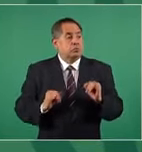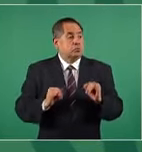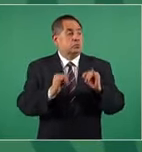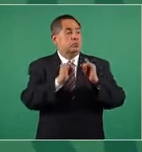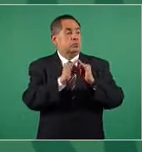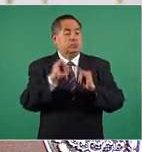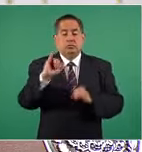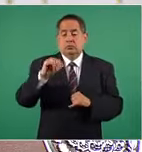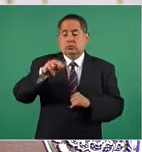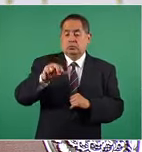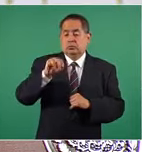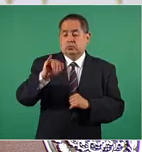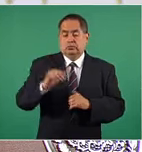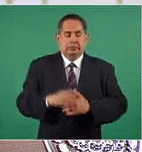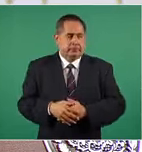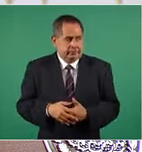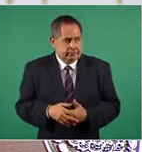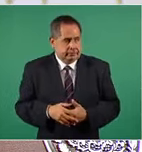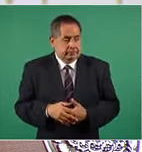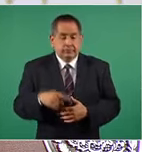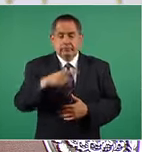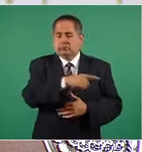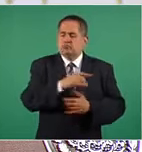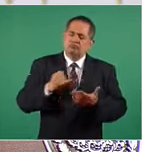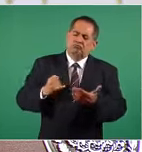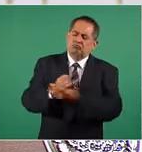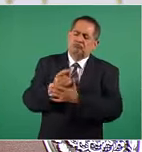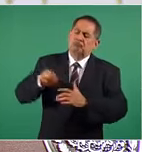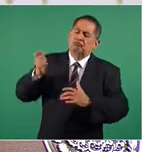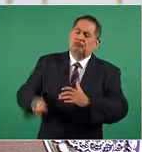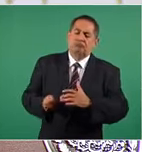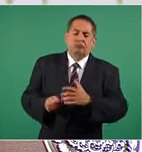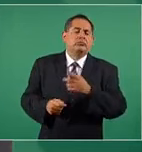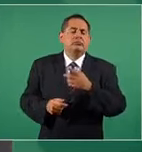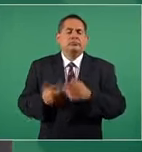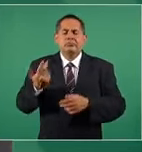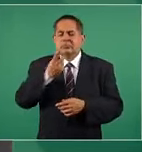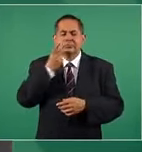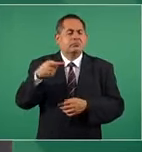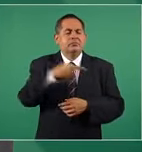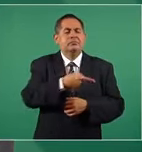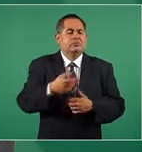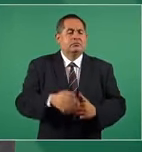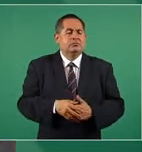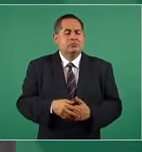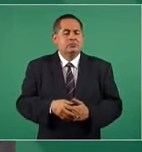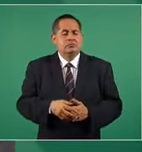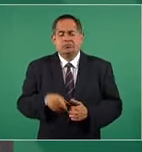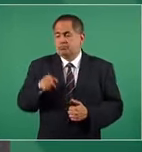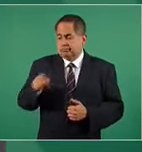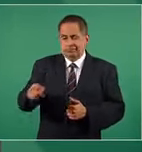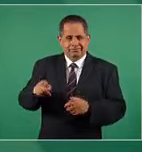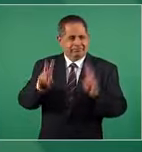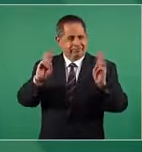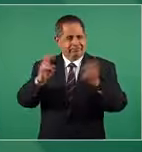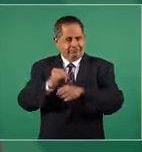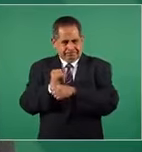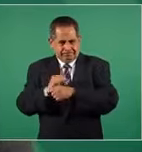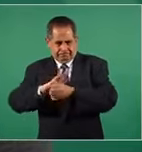primera decisión que tomó el Instituto de la Transparencia, fue declarar que el expediente